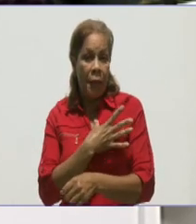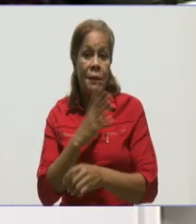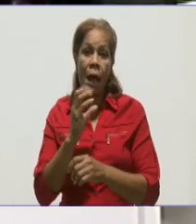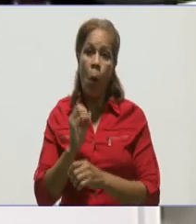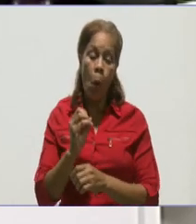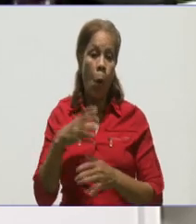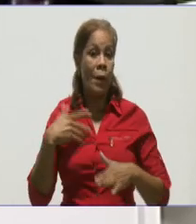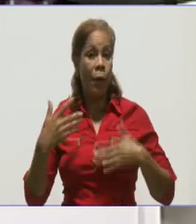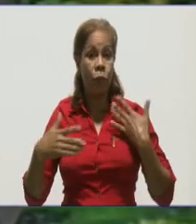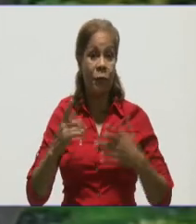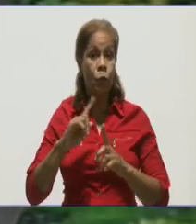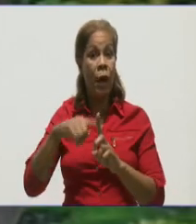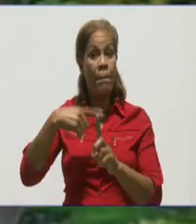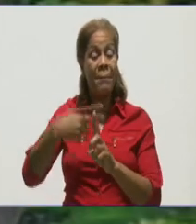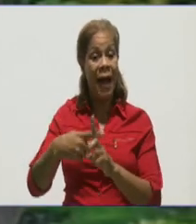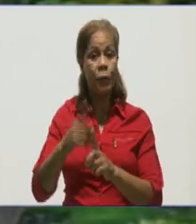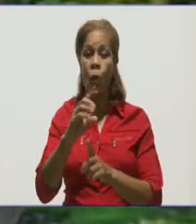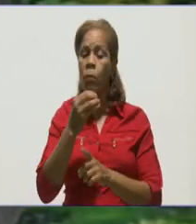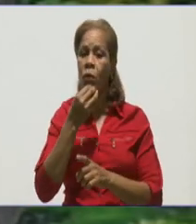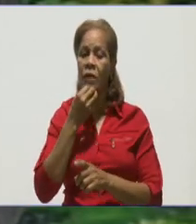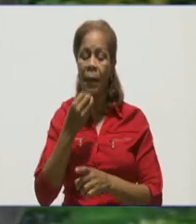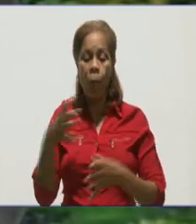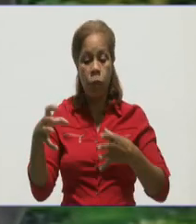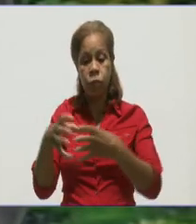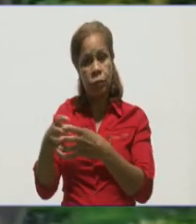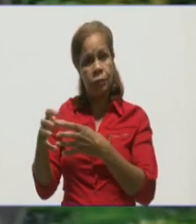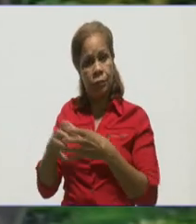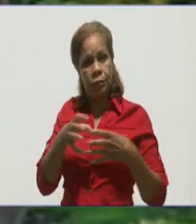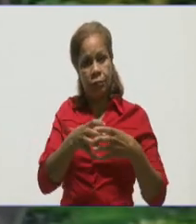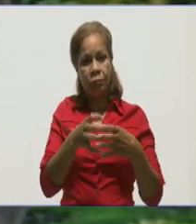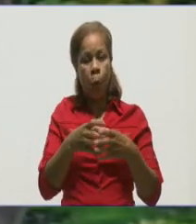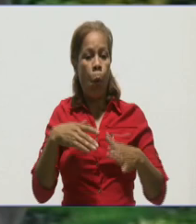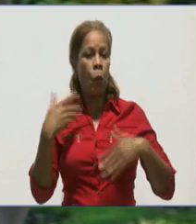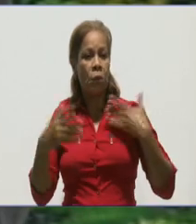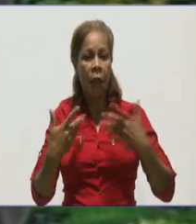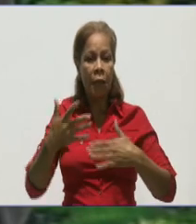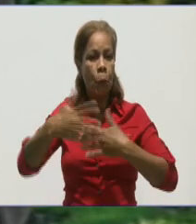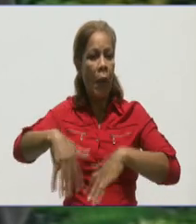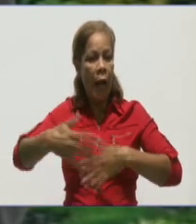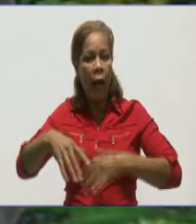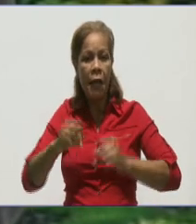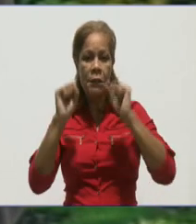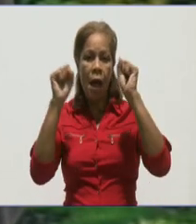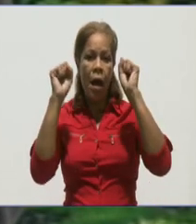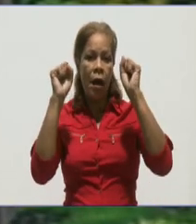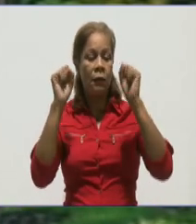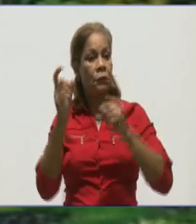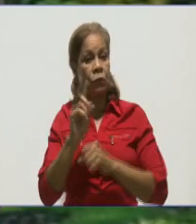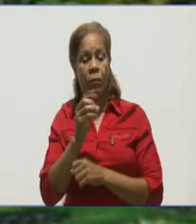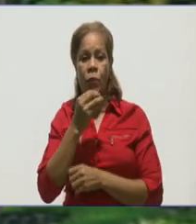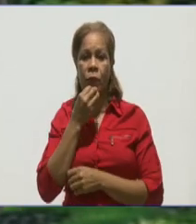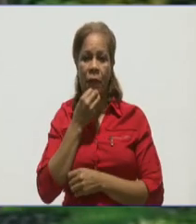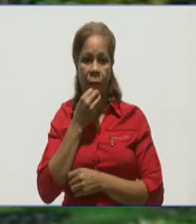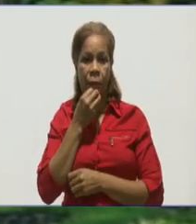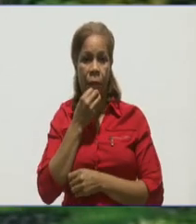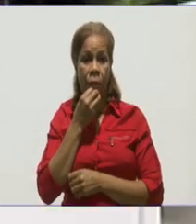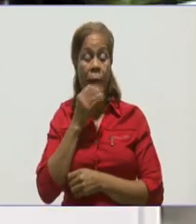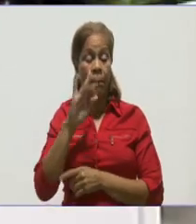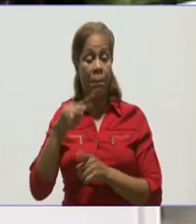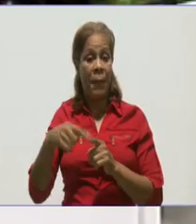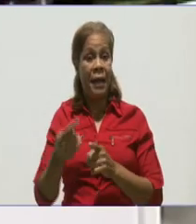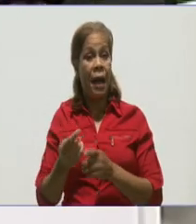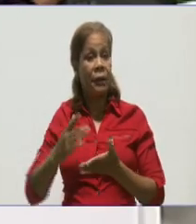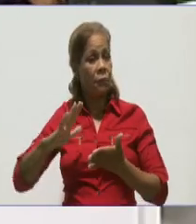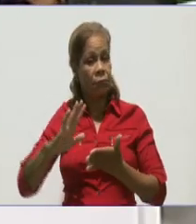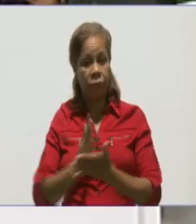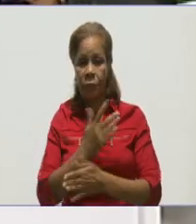y evitar la aglomeración de personas, sobre todo esto, doctora, para que no se siga proliferando y no